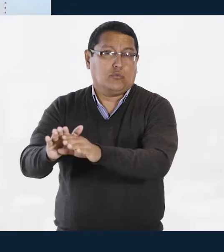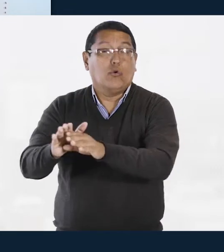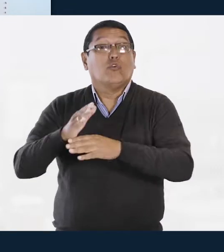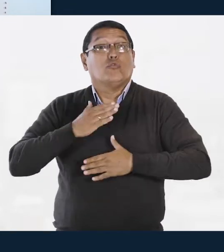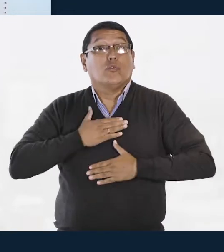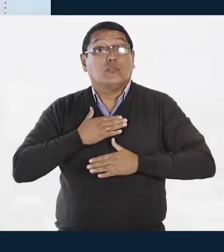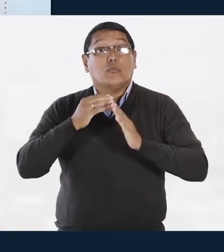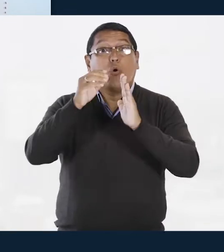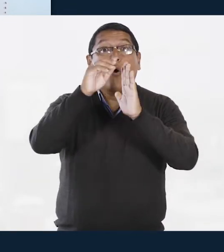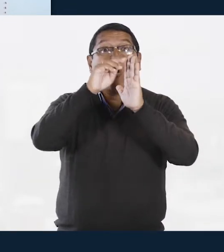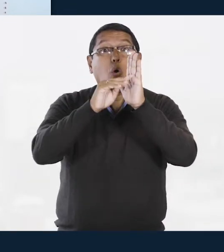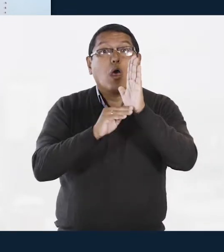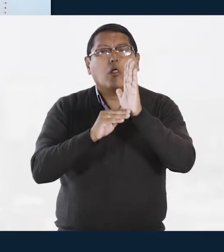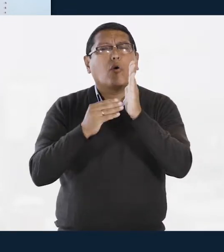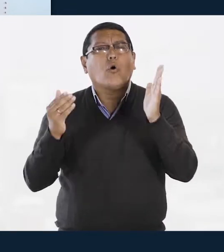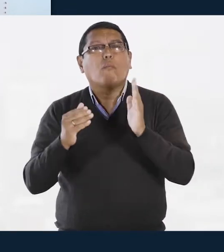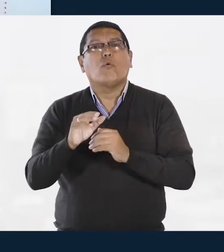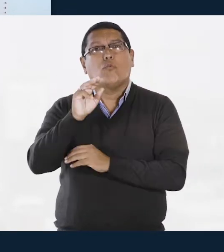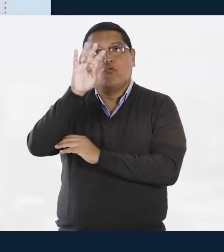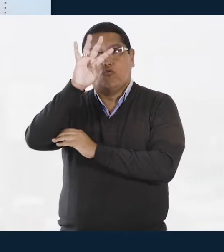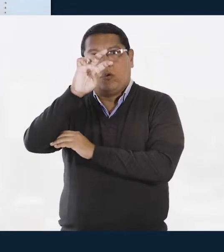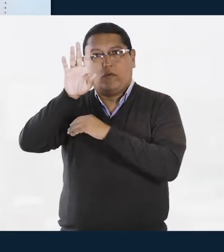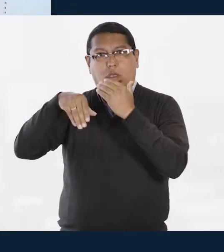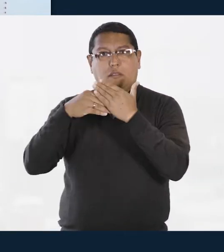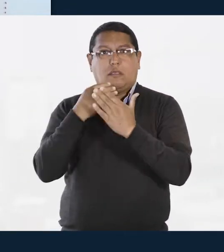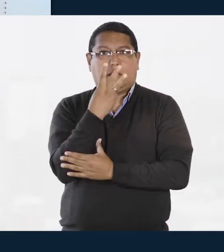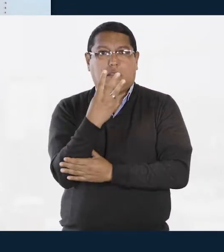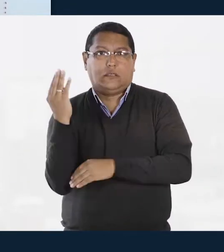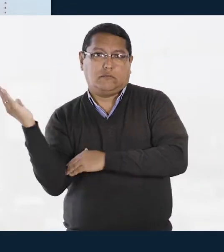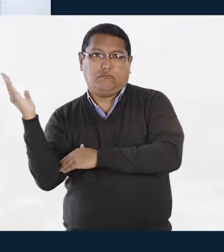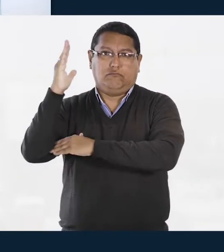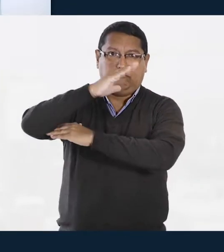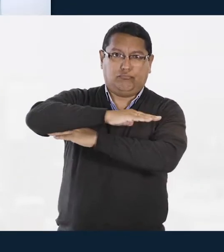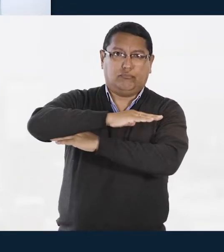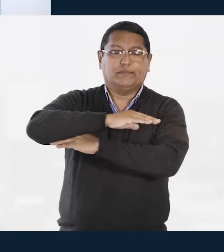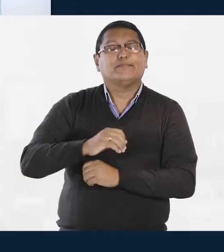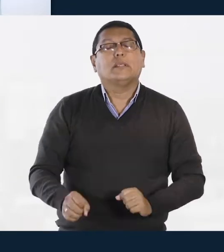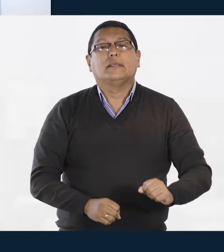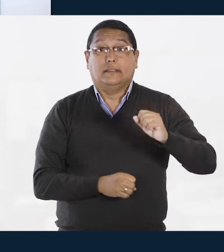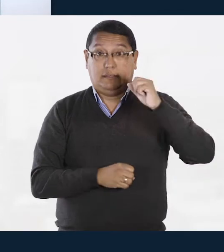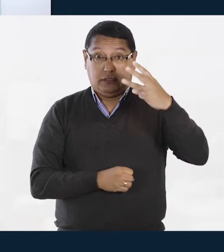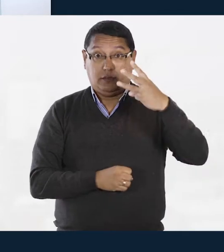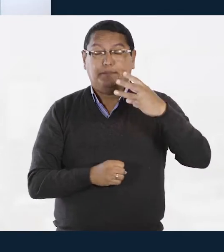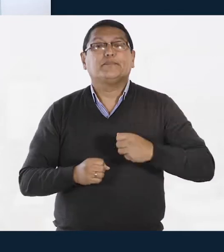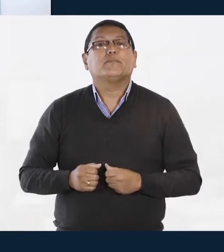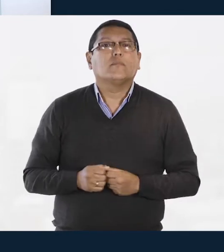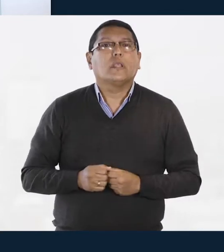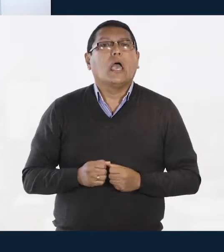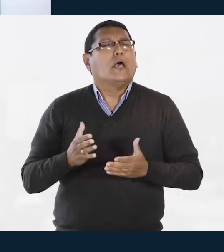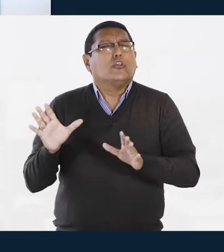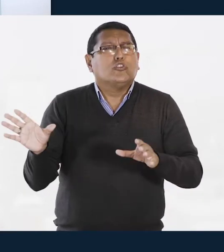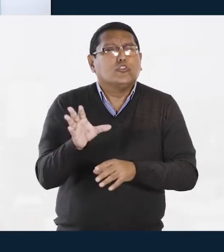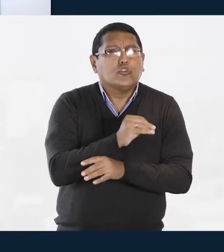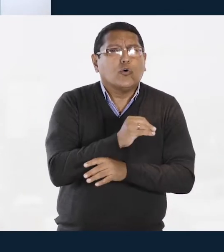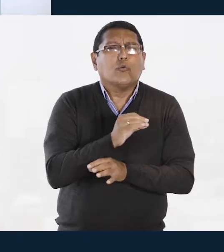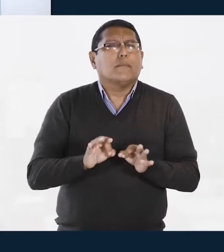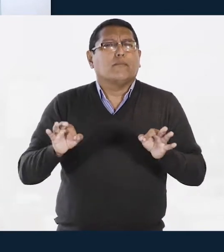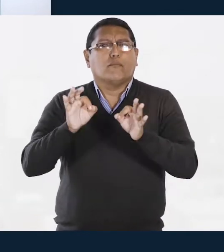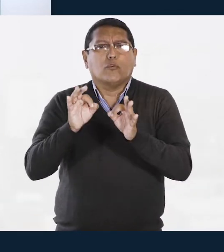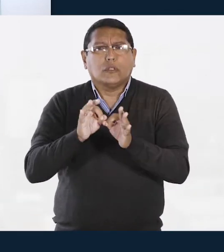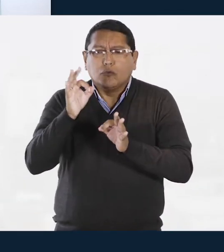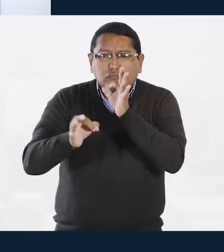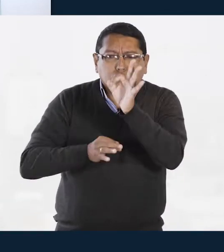horario pasa a 9 a 3 pm en horario extendido. El tercer punto es el control al aislamiento